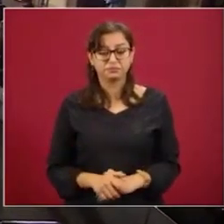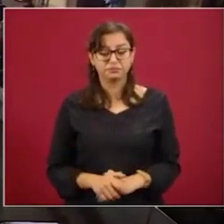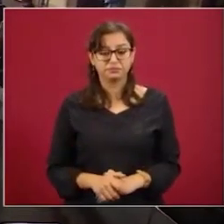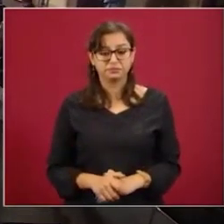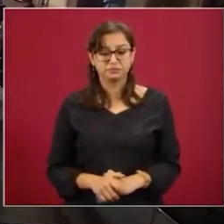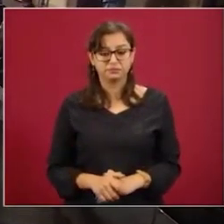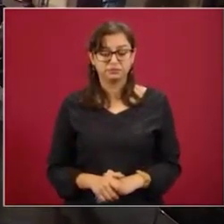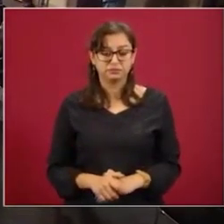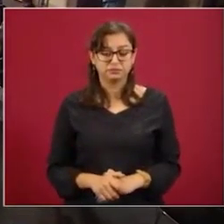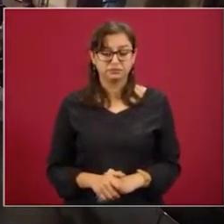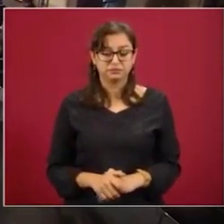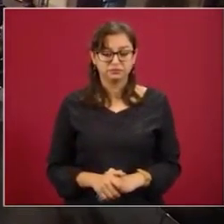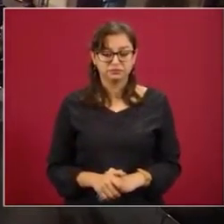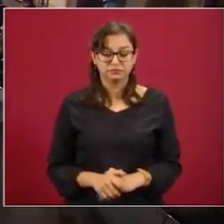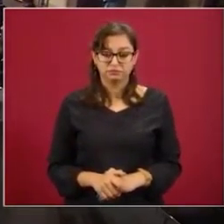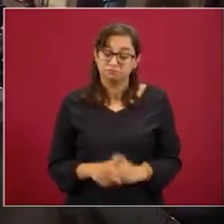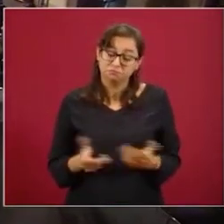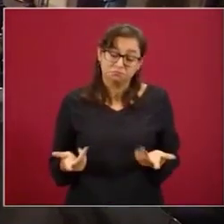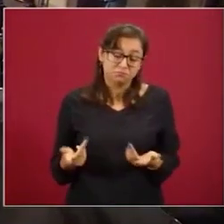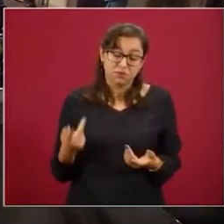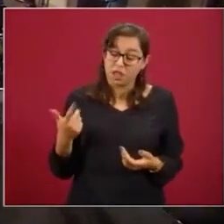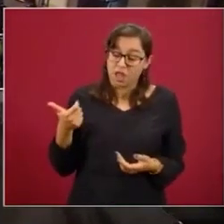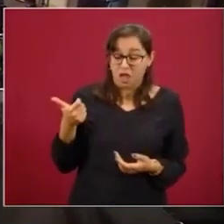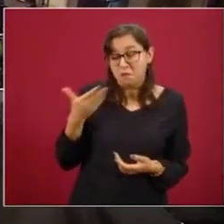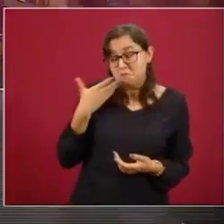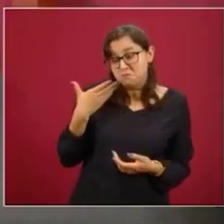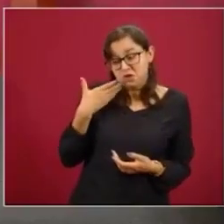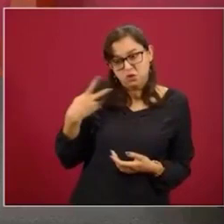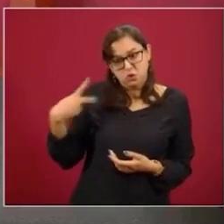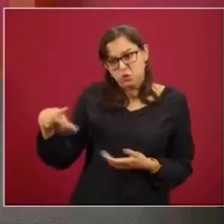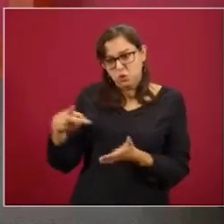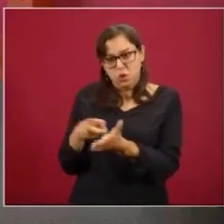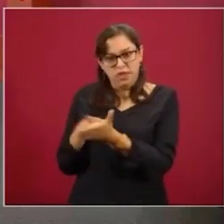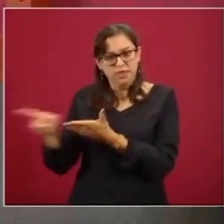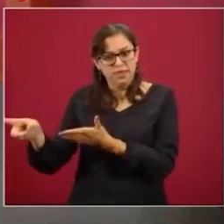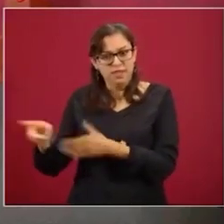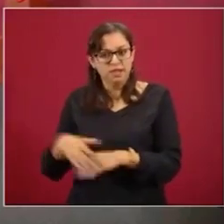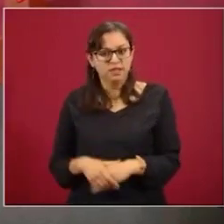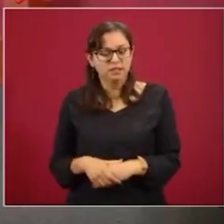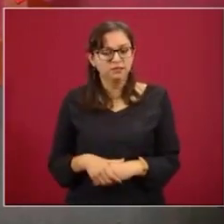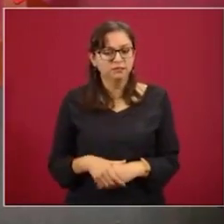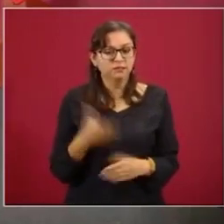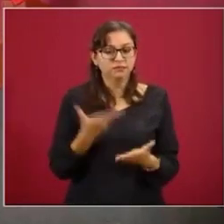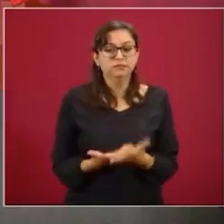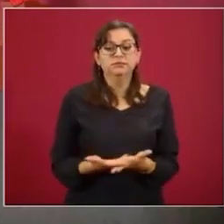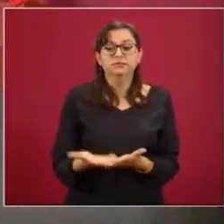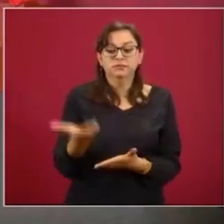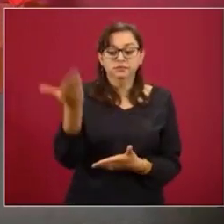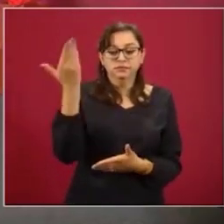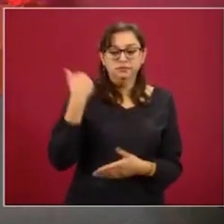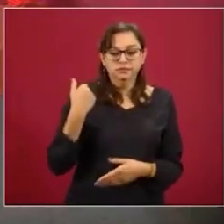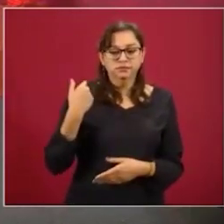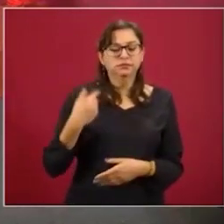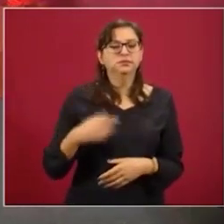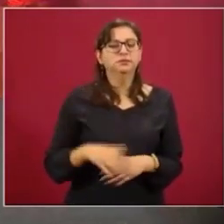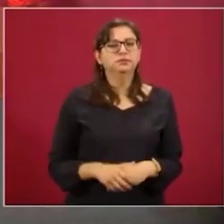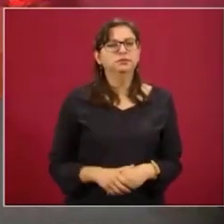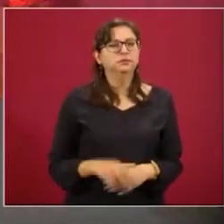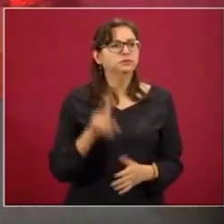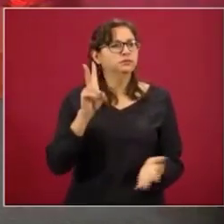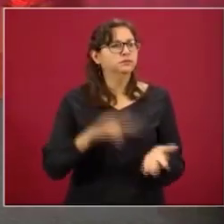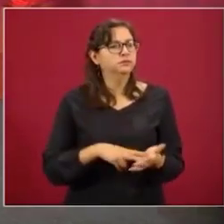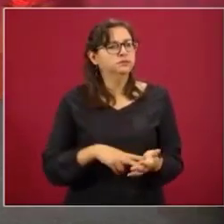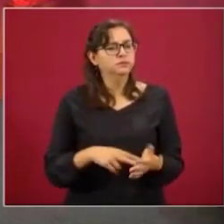Y eso es legítimo. A nosotros, cuando nos robaron la presidencia en el